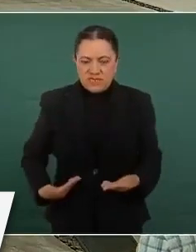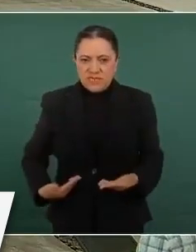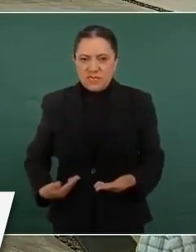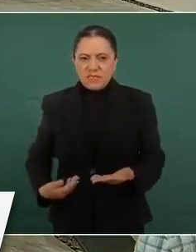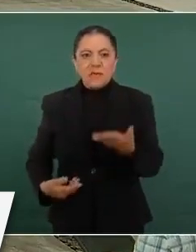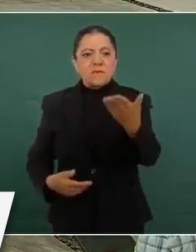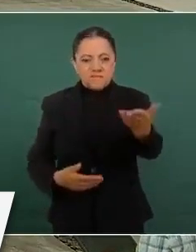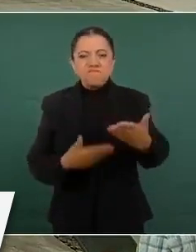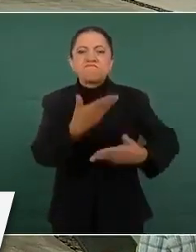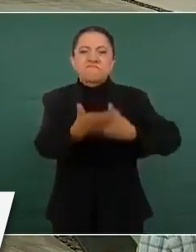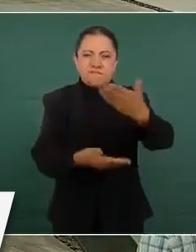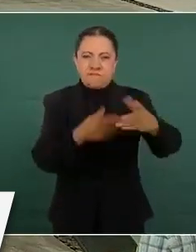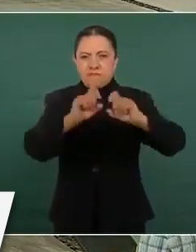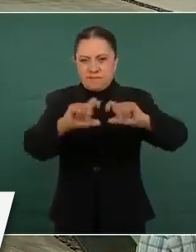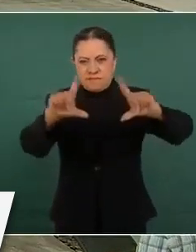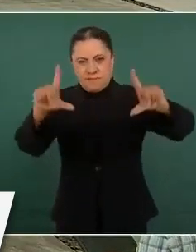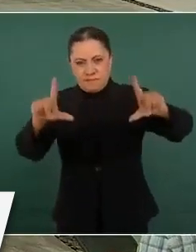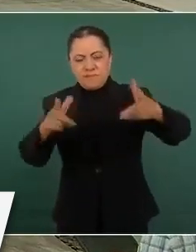Bien,